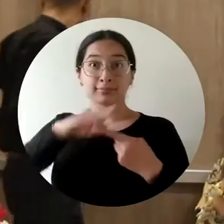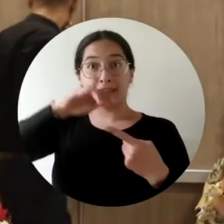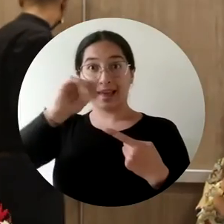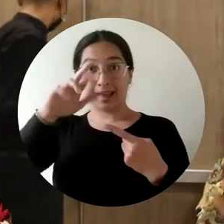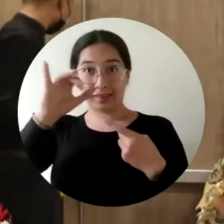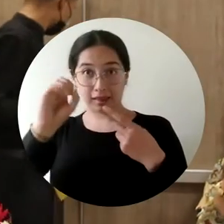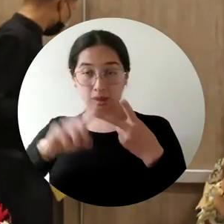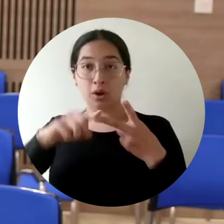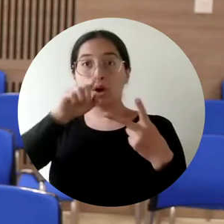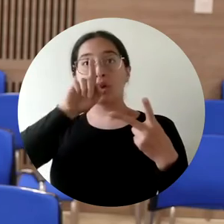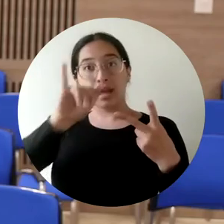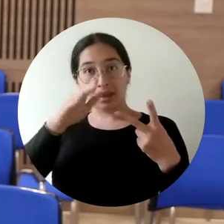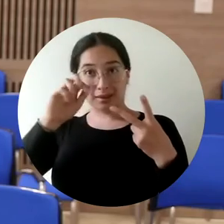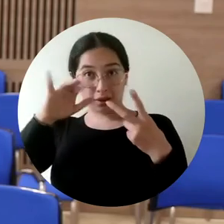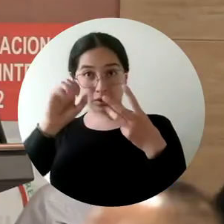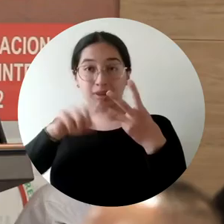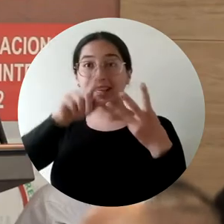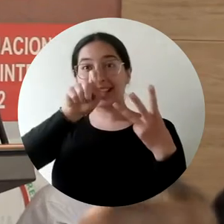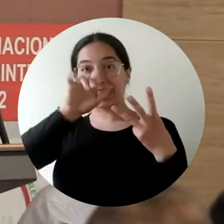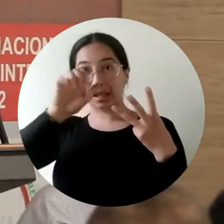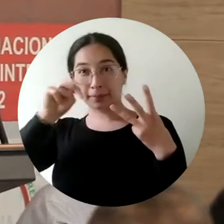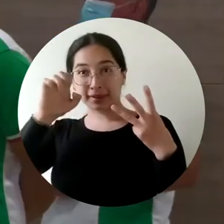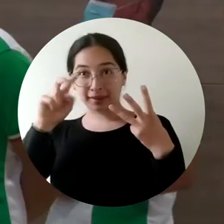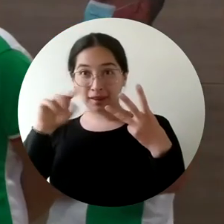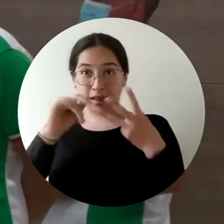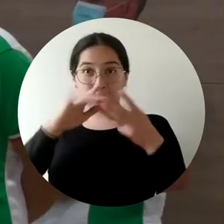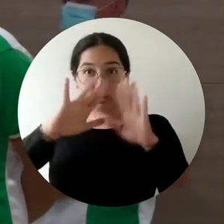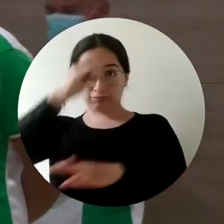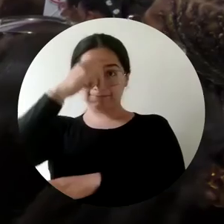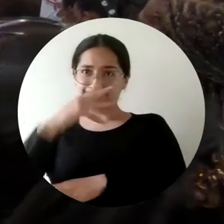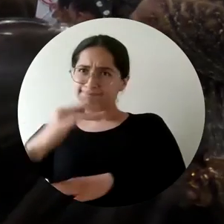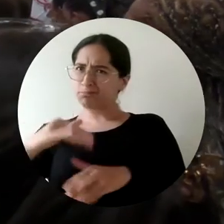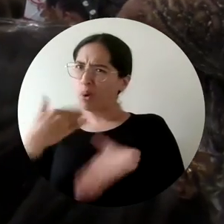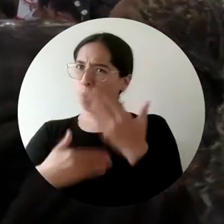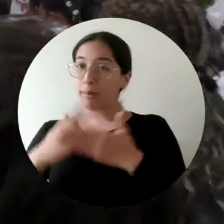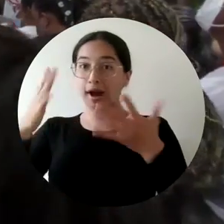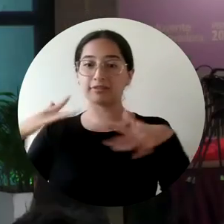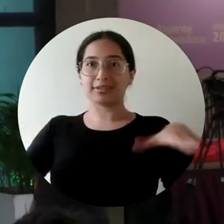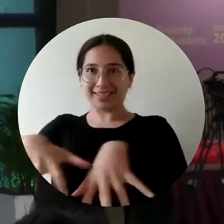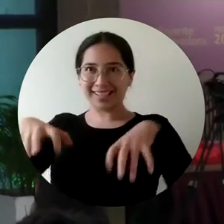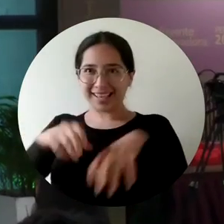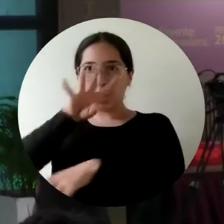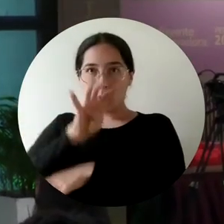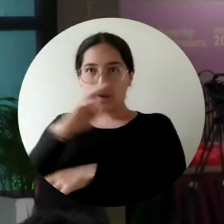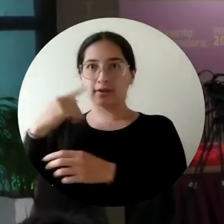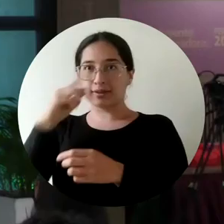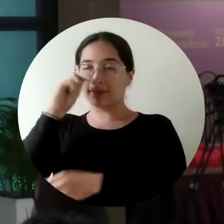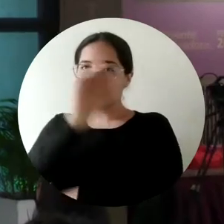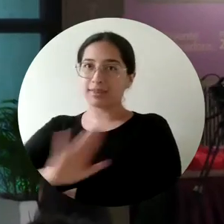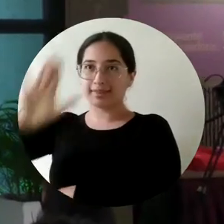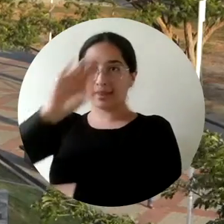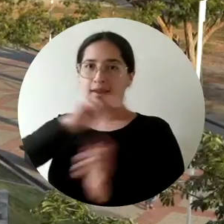La elección de Rafael García, Harold Romero y Ximena Socarrás, miembros de Sintra Unal Subdirectiva Santa Marta, se dio durante la IX